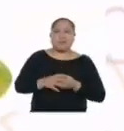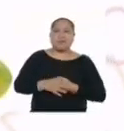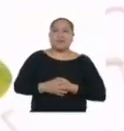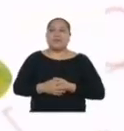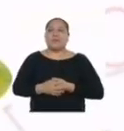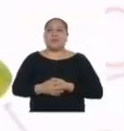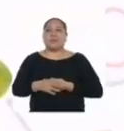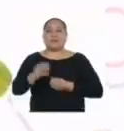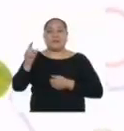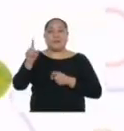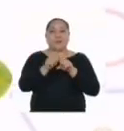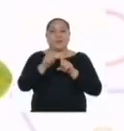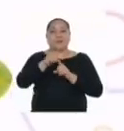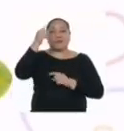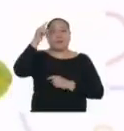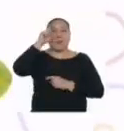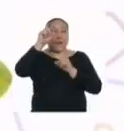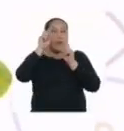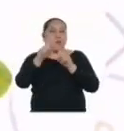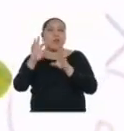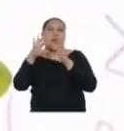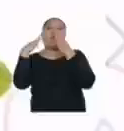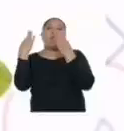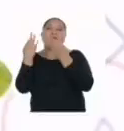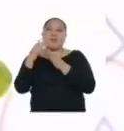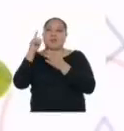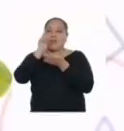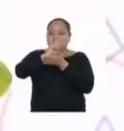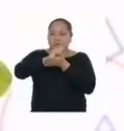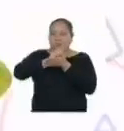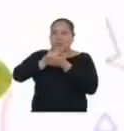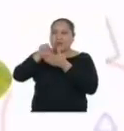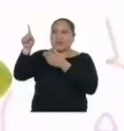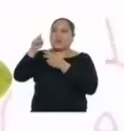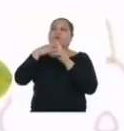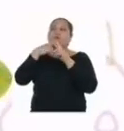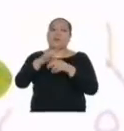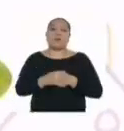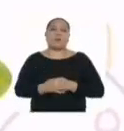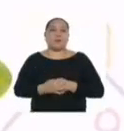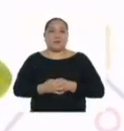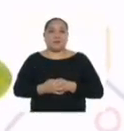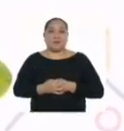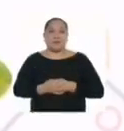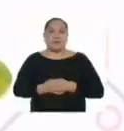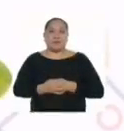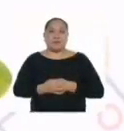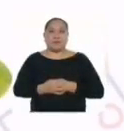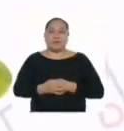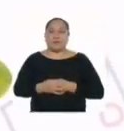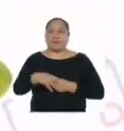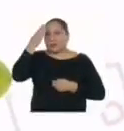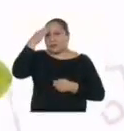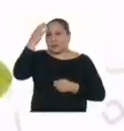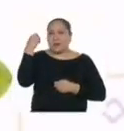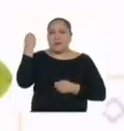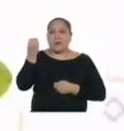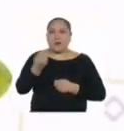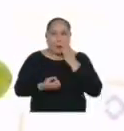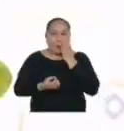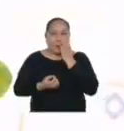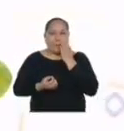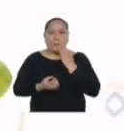También pregúntenles lo mismo a sus familiares y tomen nota de las respuestas. ¿Saben por qué?